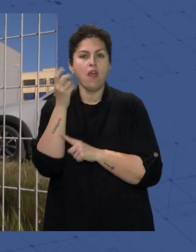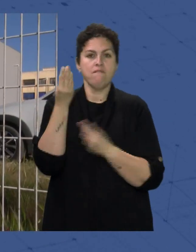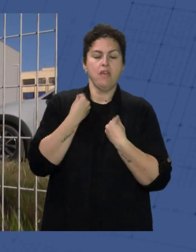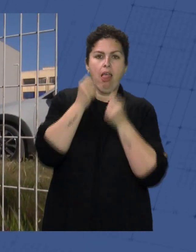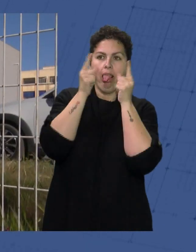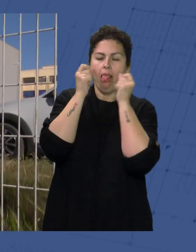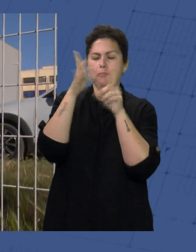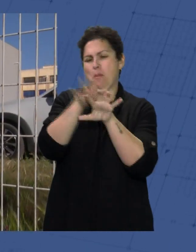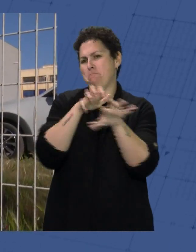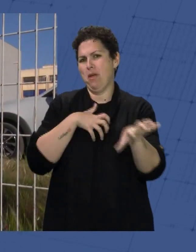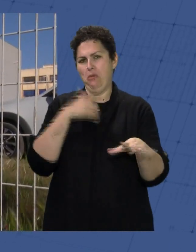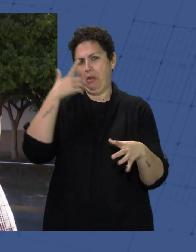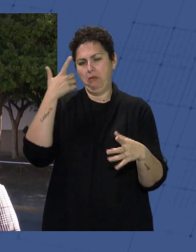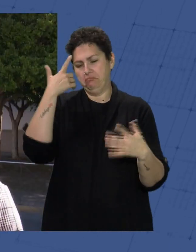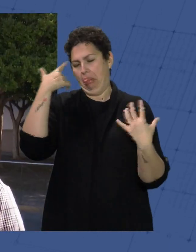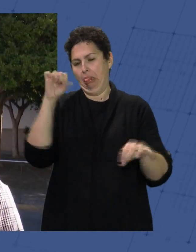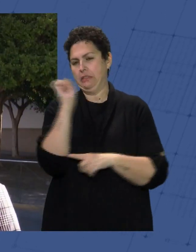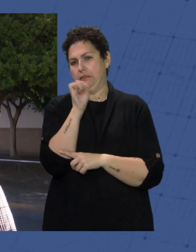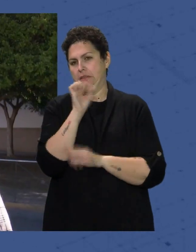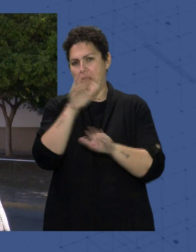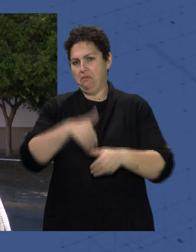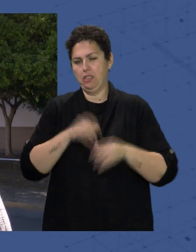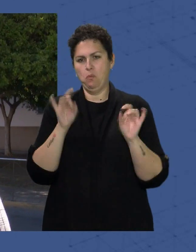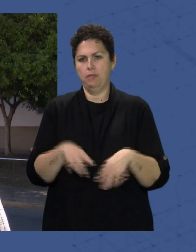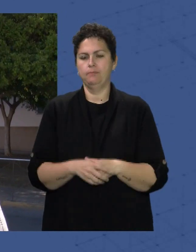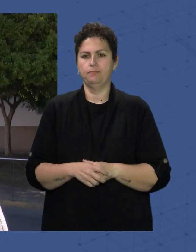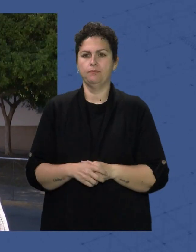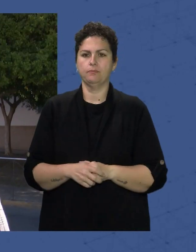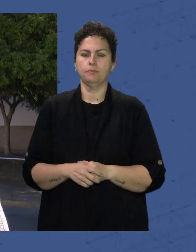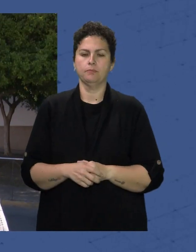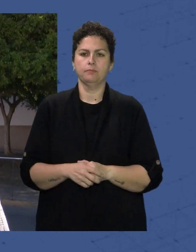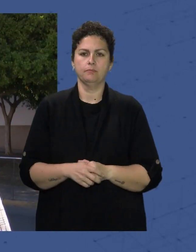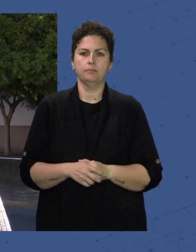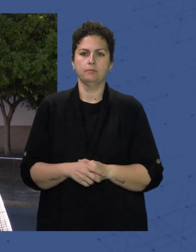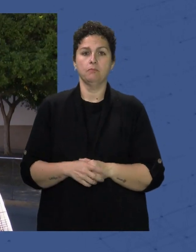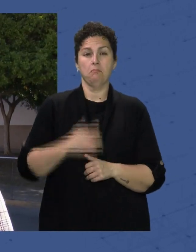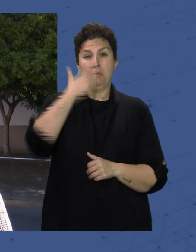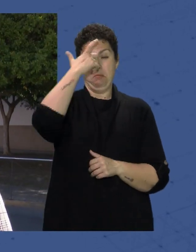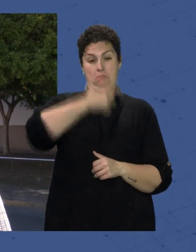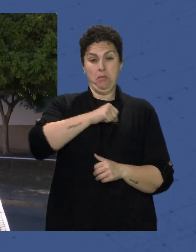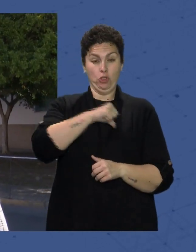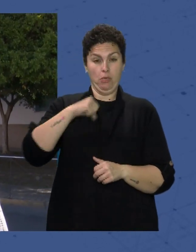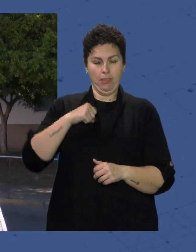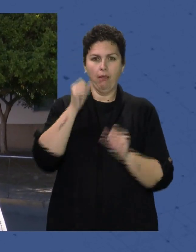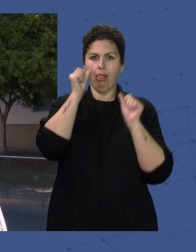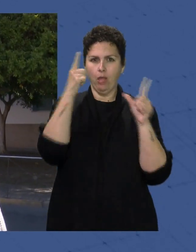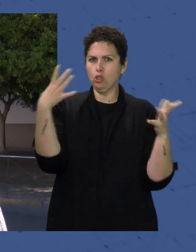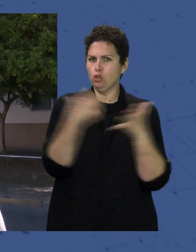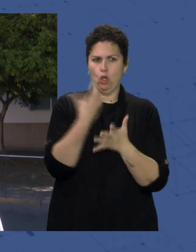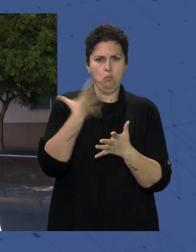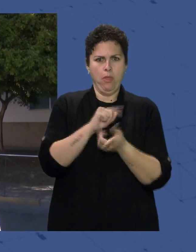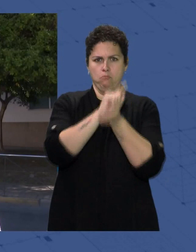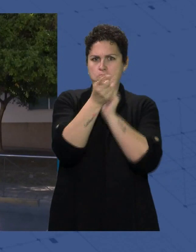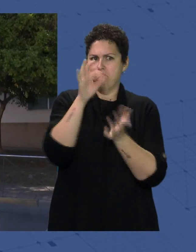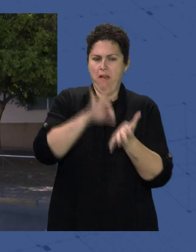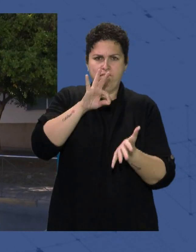gente Ha vuelto a lo mismo Como personas Pues que Nos hemos dado cuenta Que todo puede cambiar De un día para